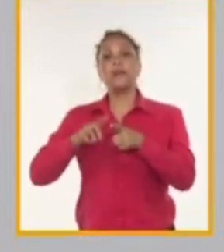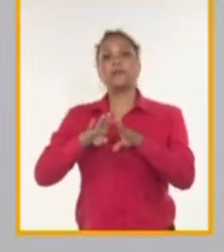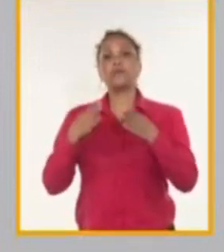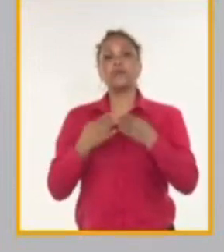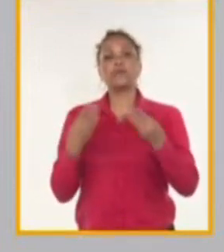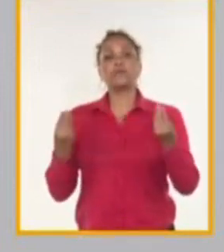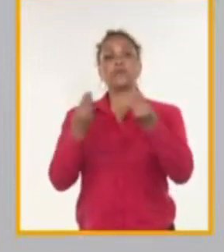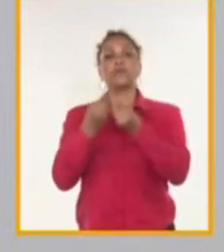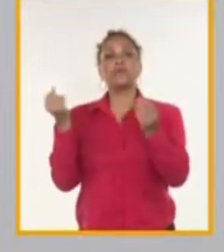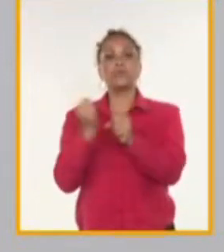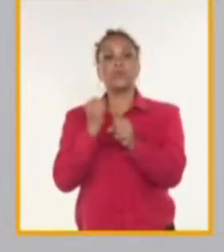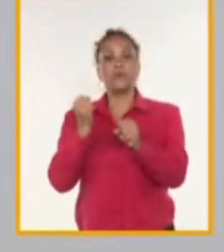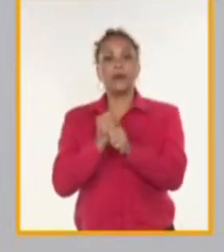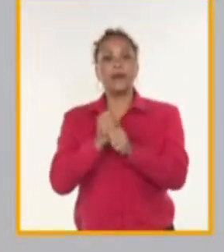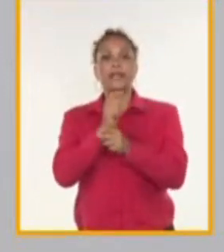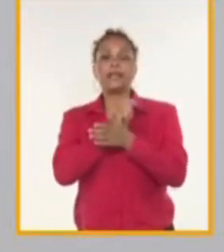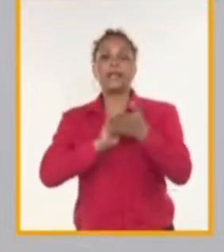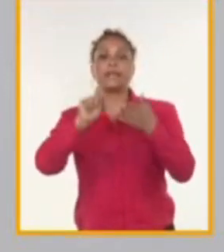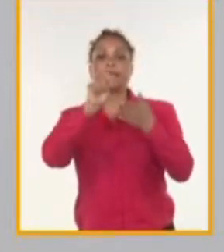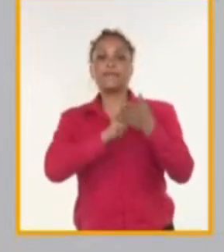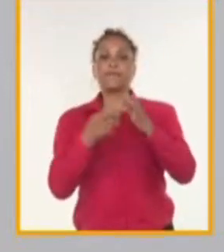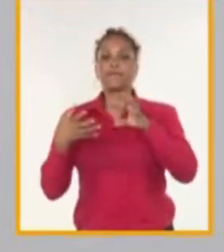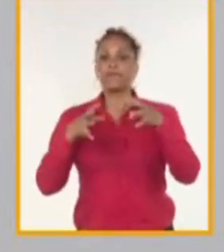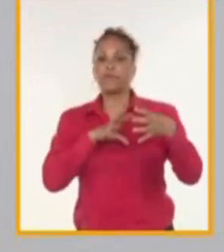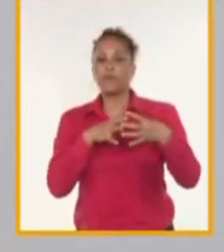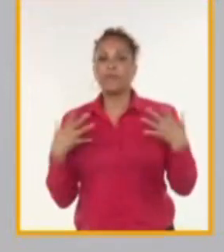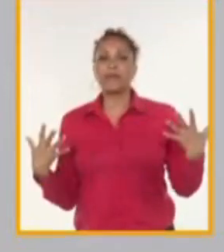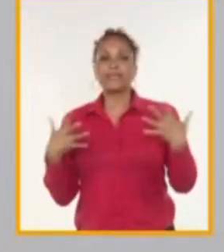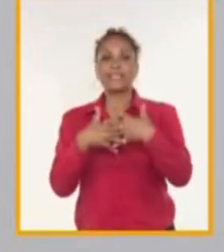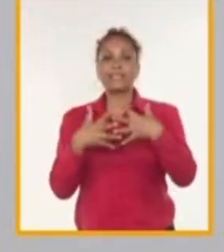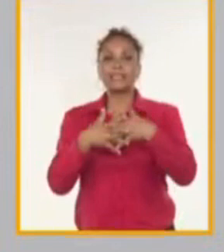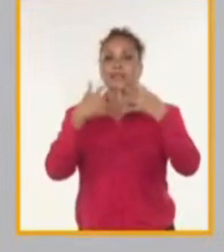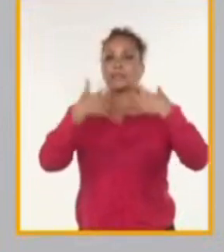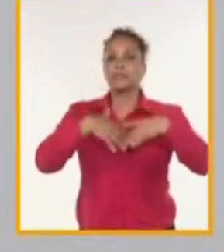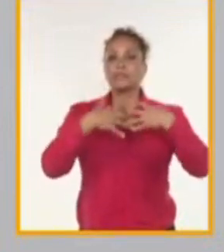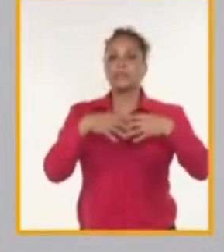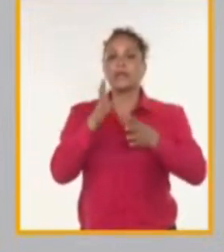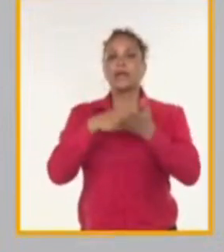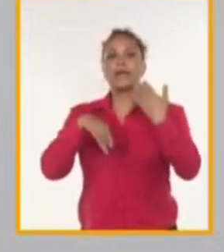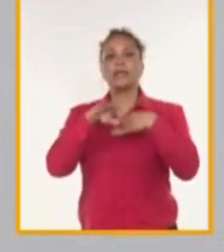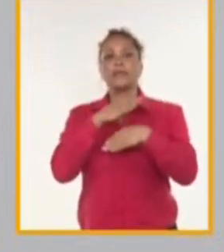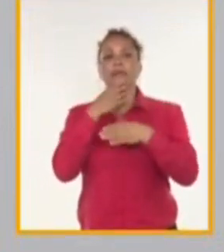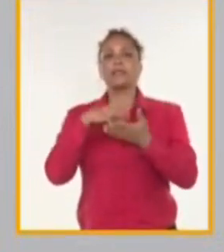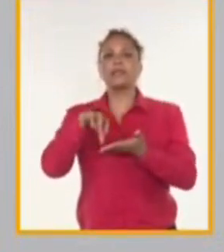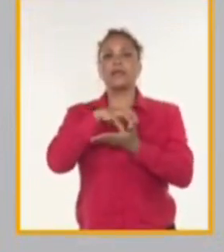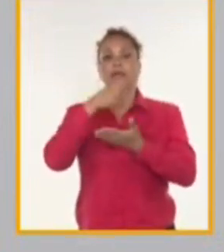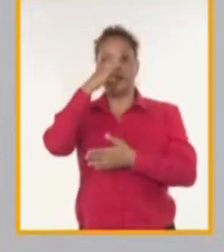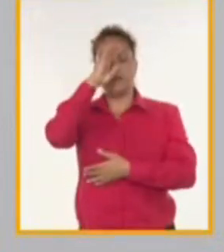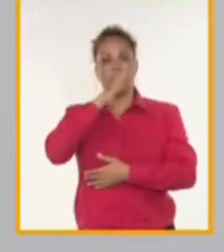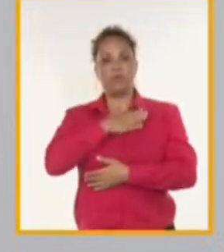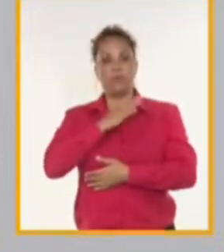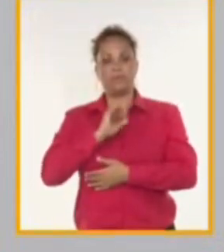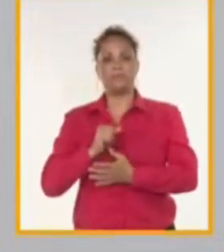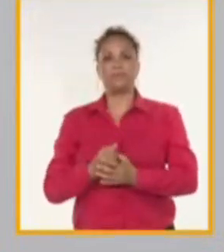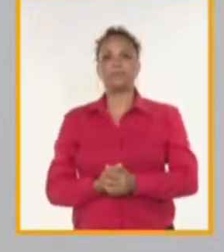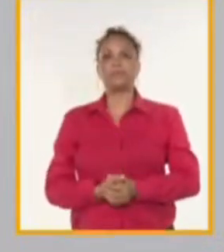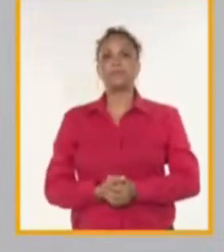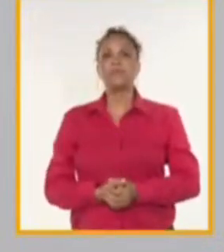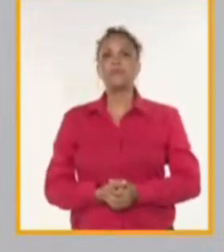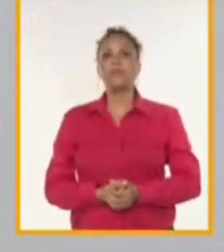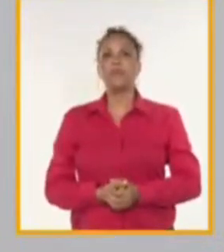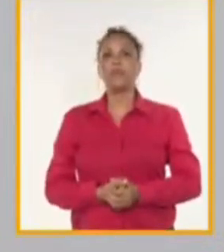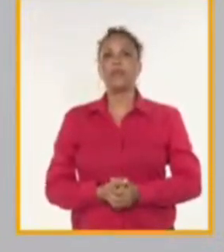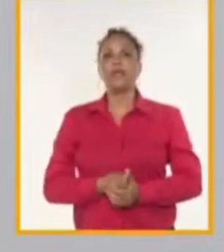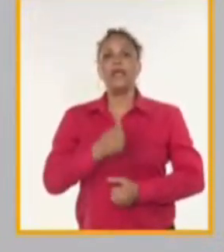labor que permita que esas industrias puedan colocarse a nivel de la región. En materia de uso de fuentes